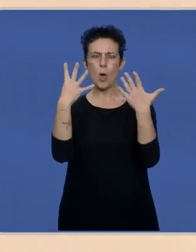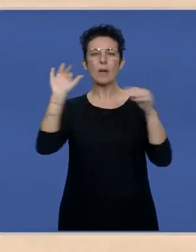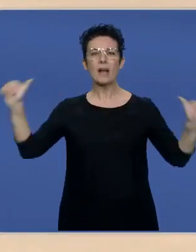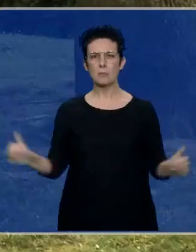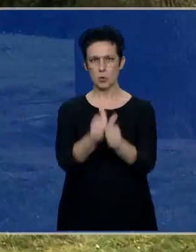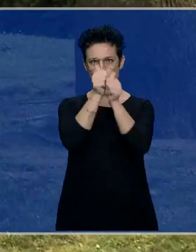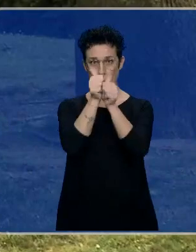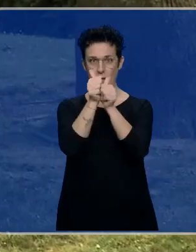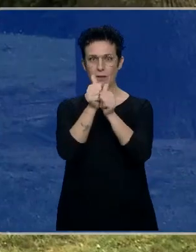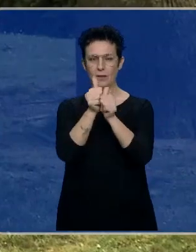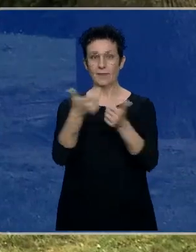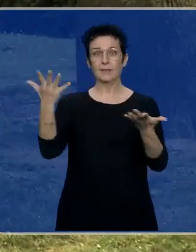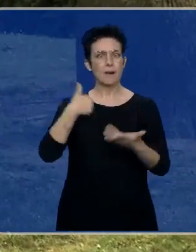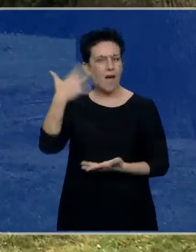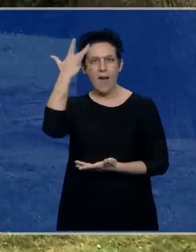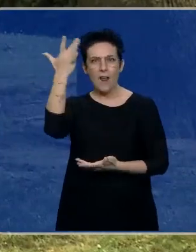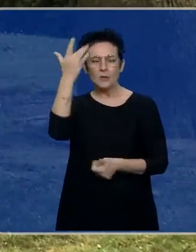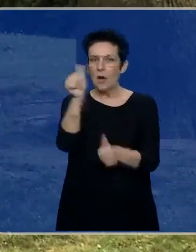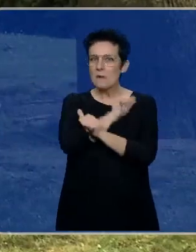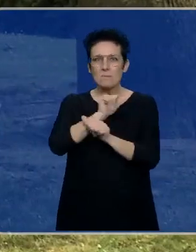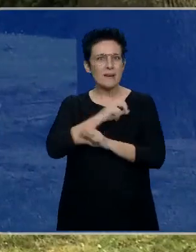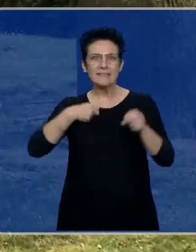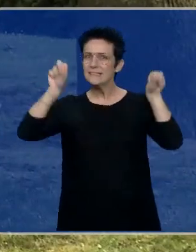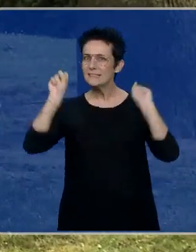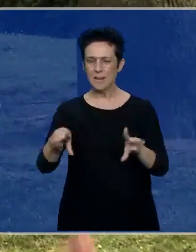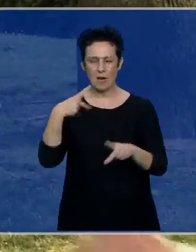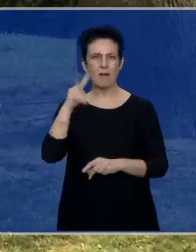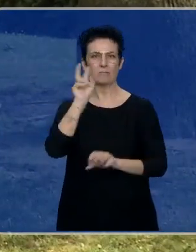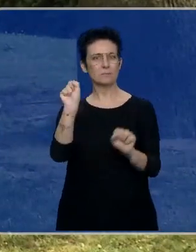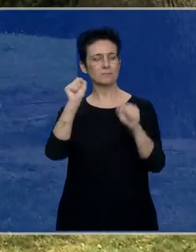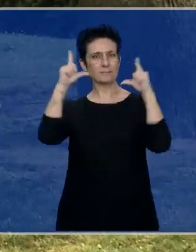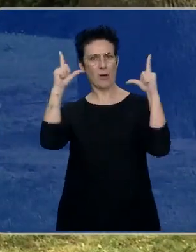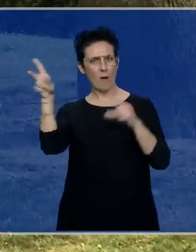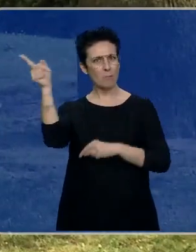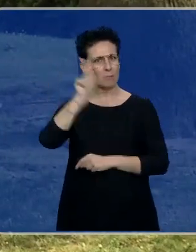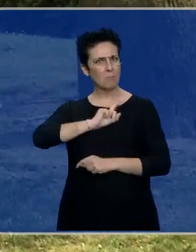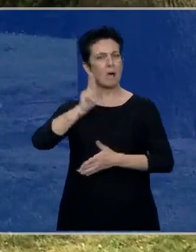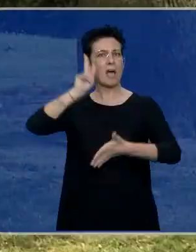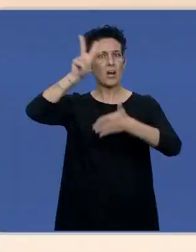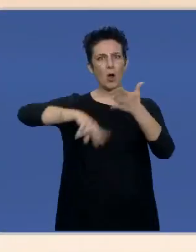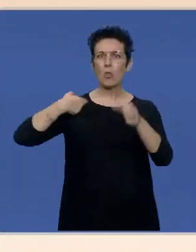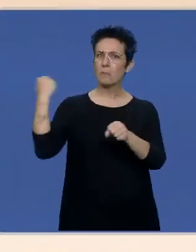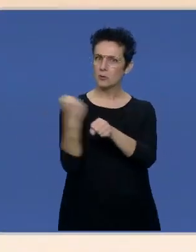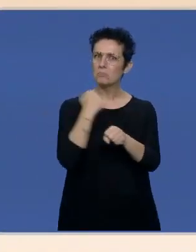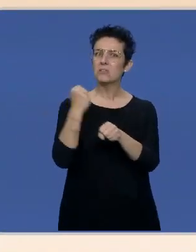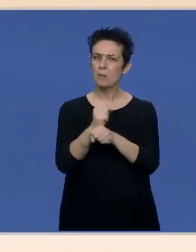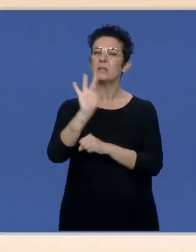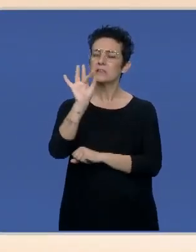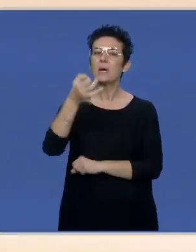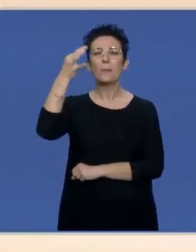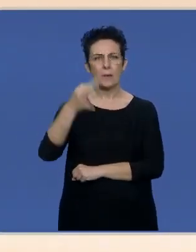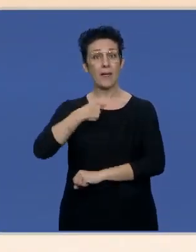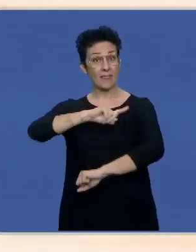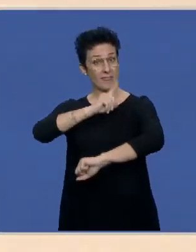absoluta. Fue una ilusión porque no te lo esperas y de repente es como wow un reconocimiento a toda tu trayectoria es verdad que cuando un